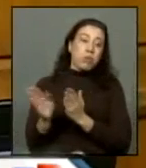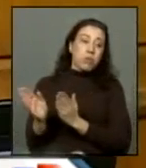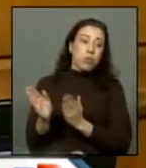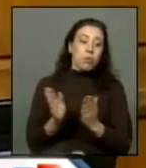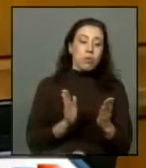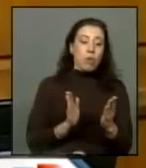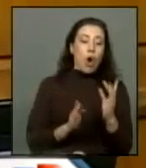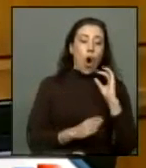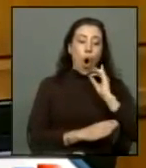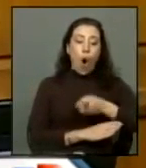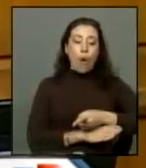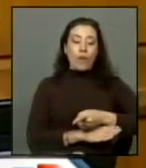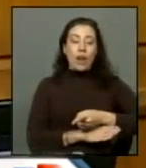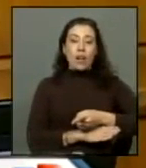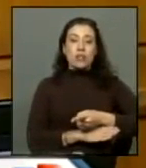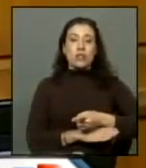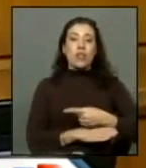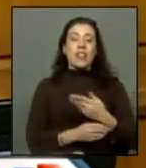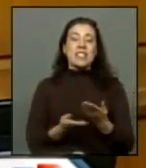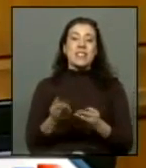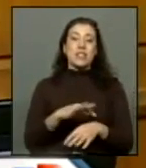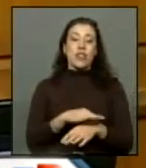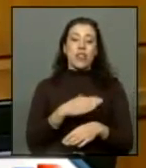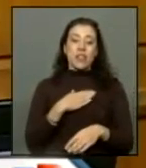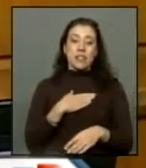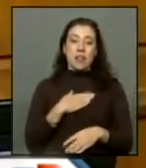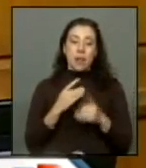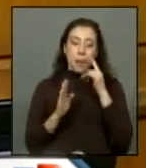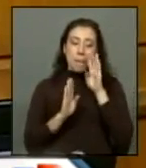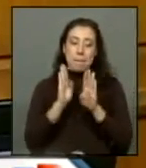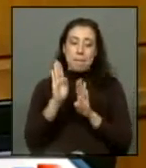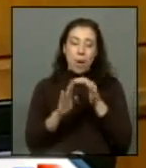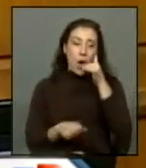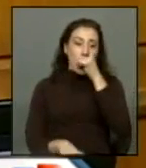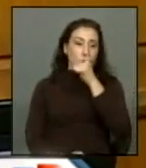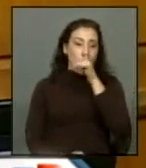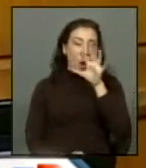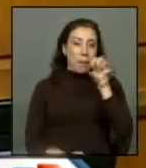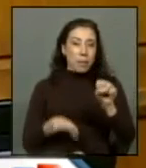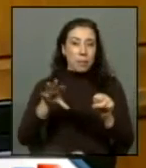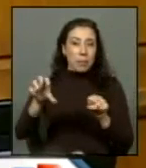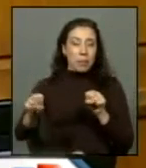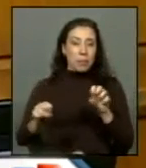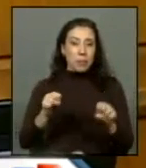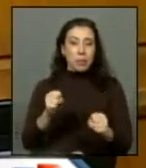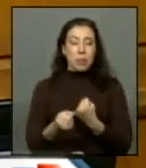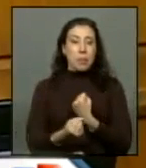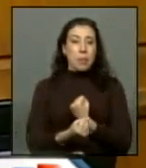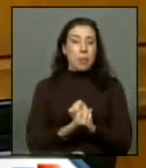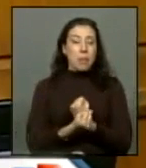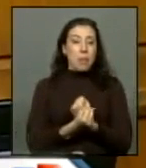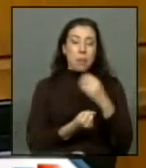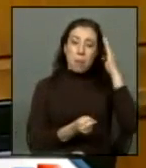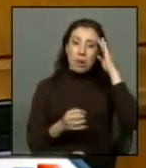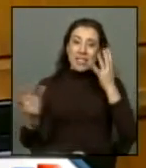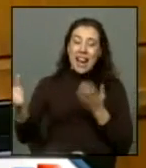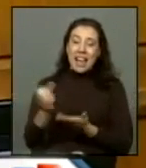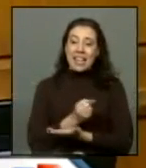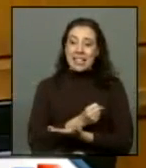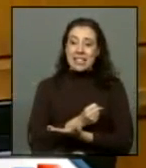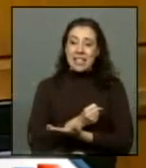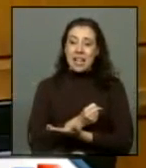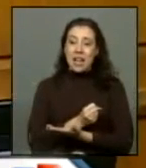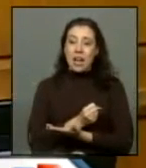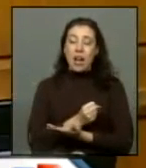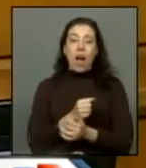esta obligación por parte de los servicios de salud de cautelar las drogas incautadas. La policía las requisa y